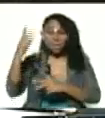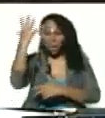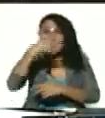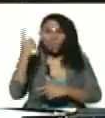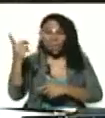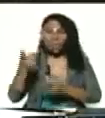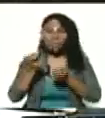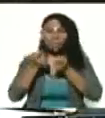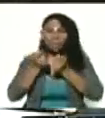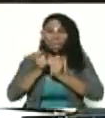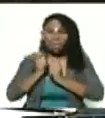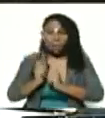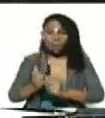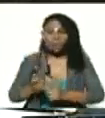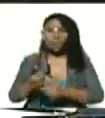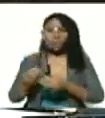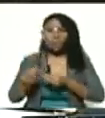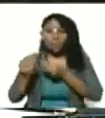tratamientos